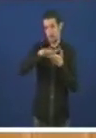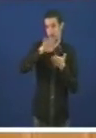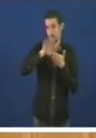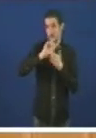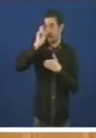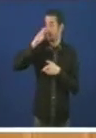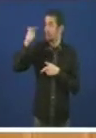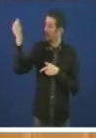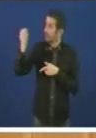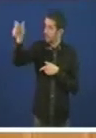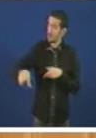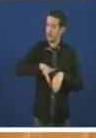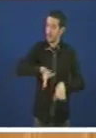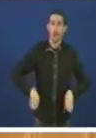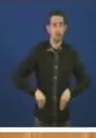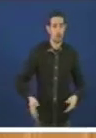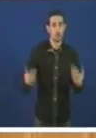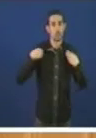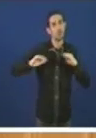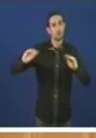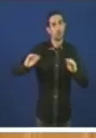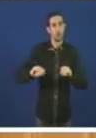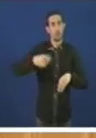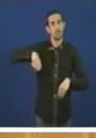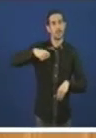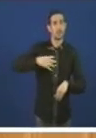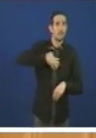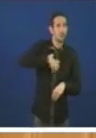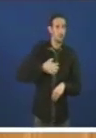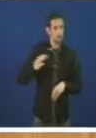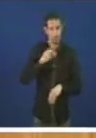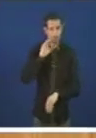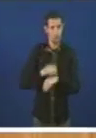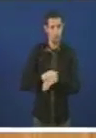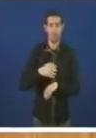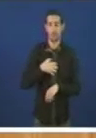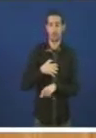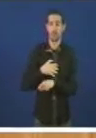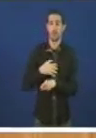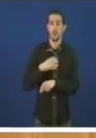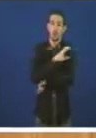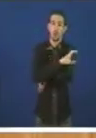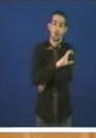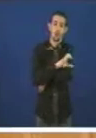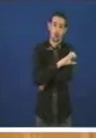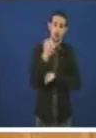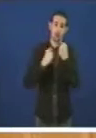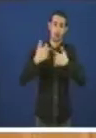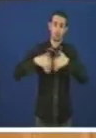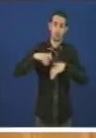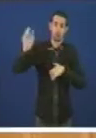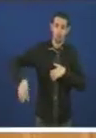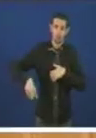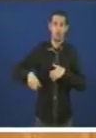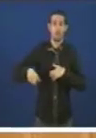a súa responsabilidade de presidente da xunta dunha vez que xa lleve xendo hora o Conselheiro de Economía e Industria que xe que há outras cuestións que para isto non foi